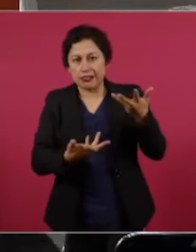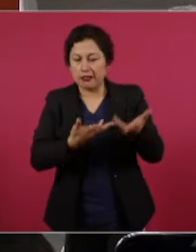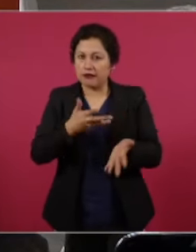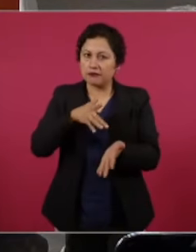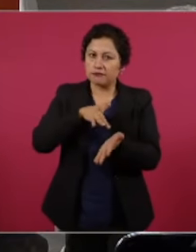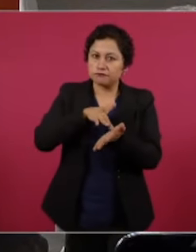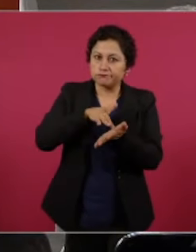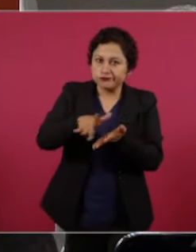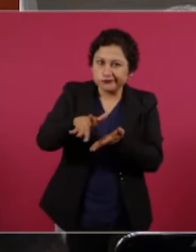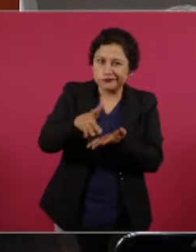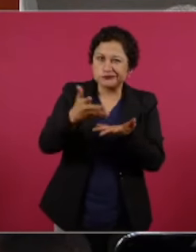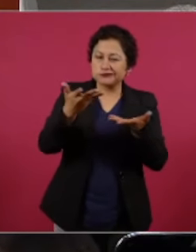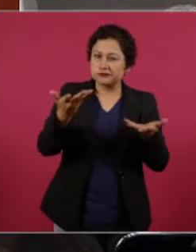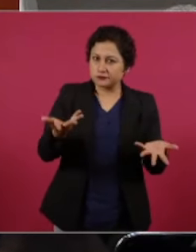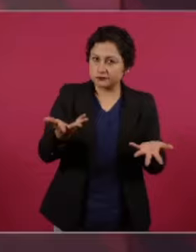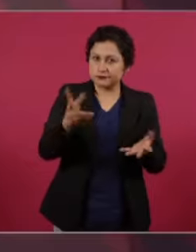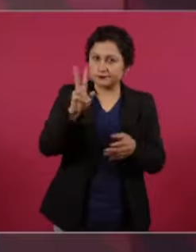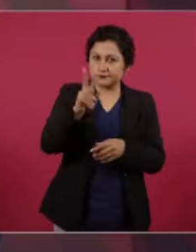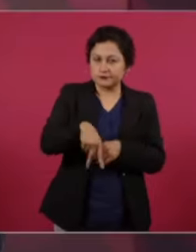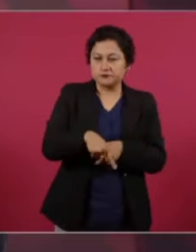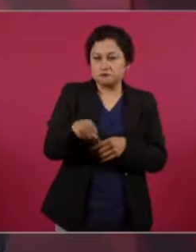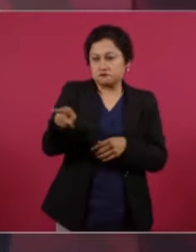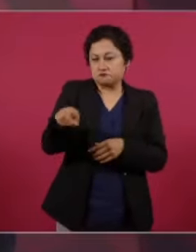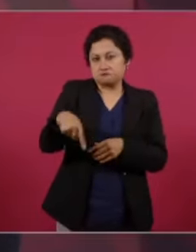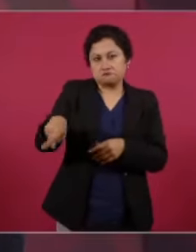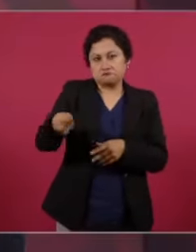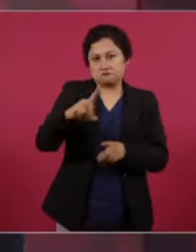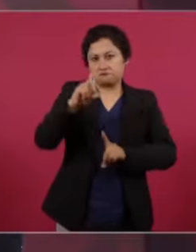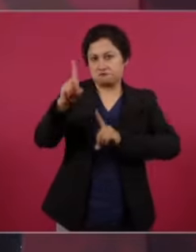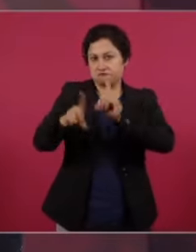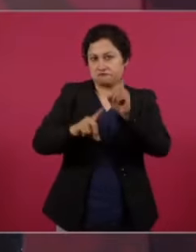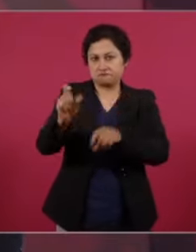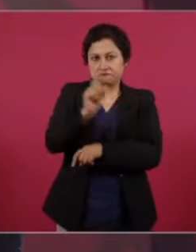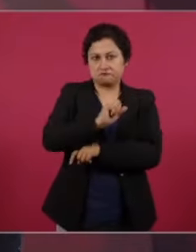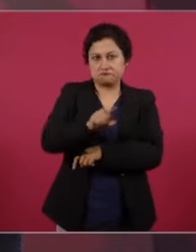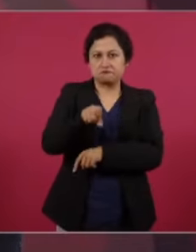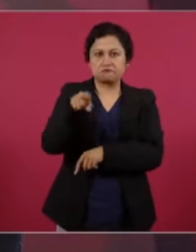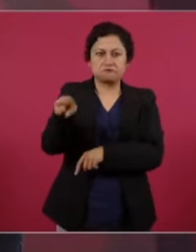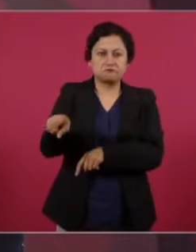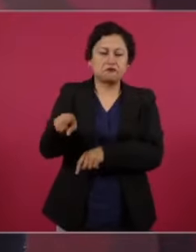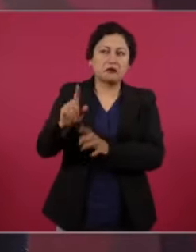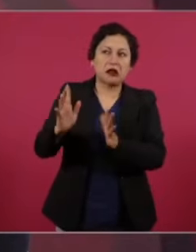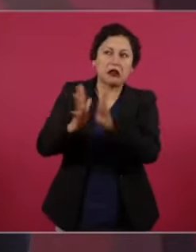ganar medallas. Pues eso es lo que yo deseo.